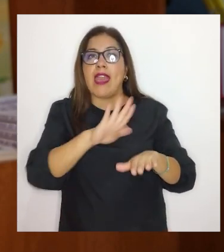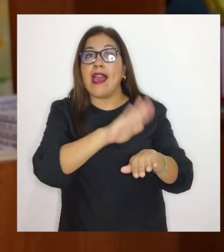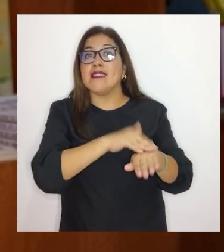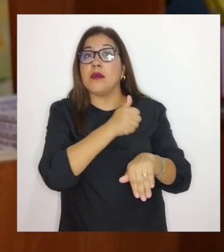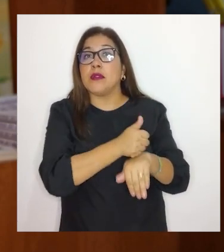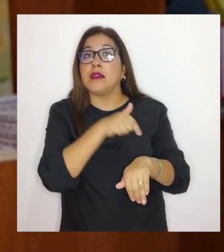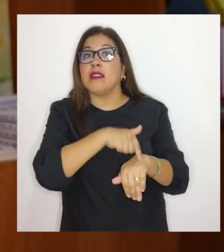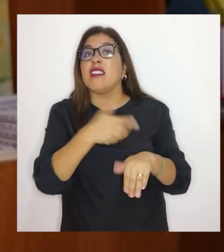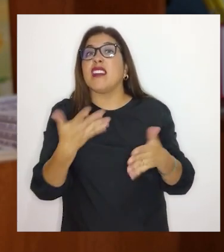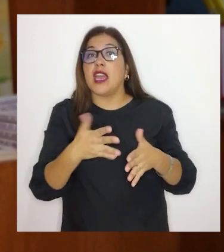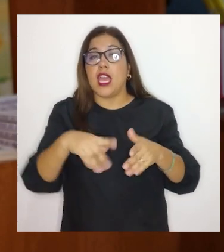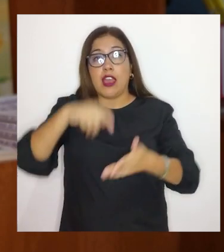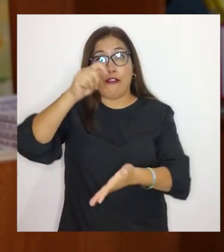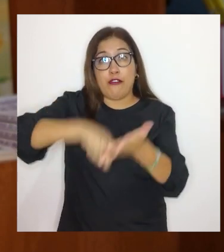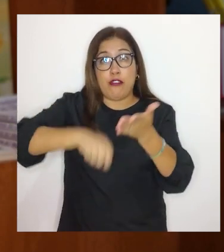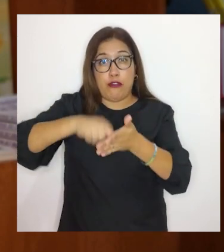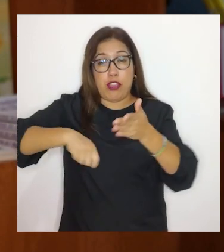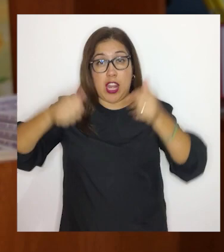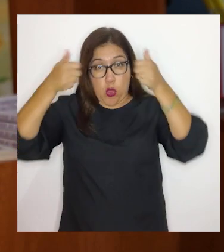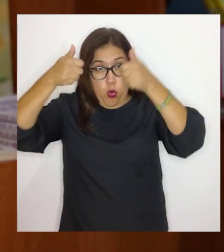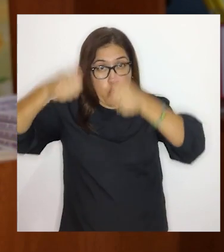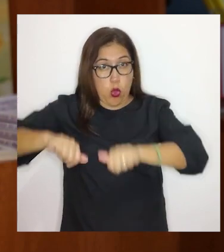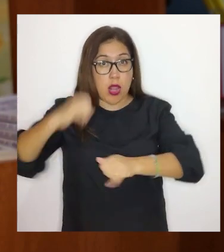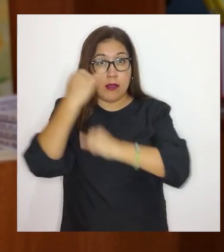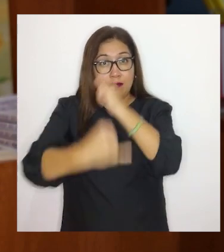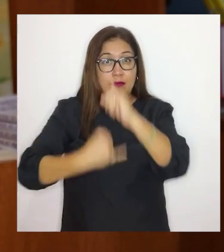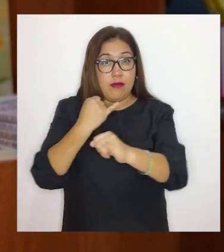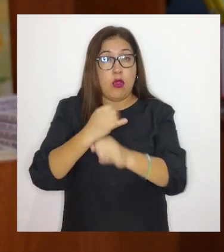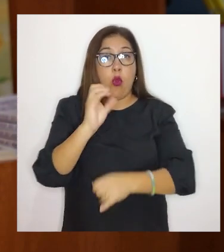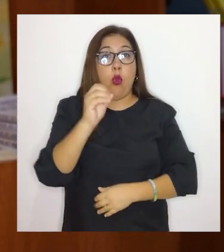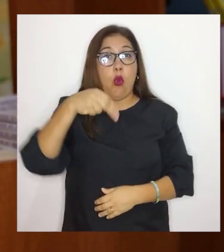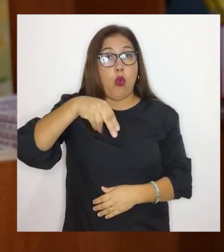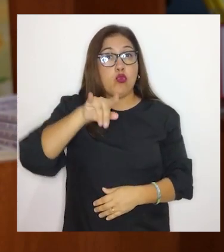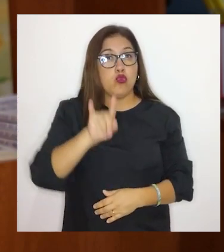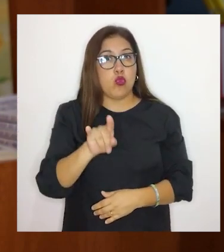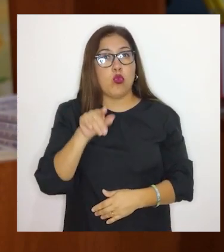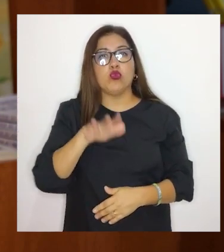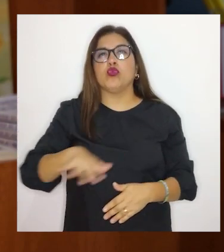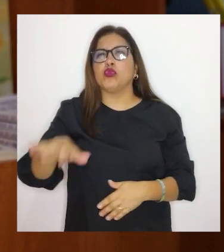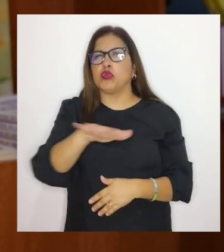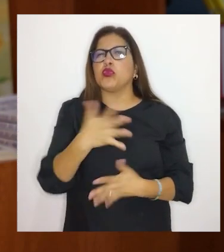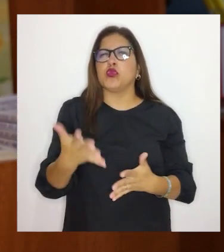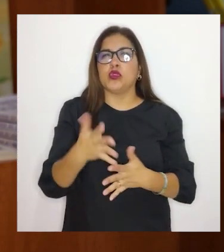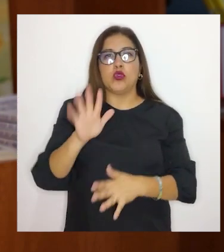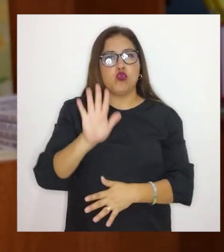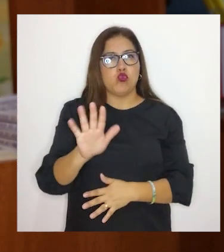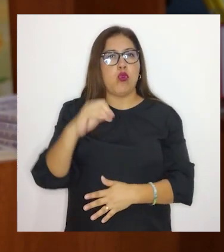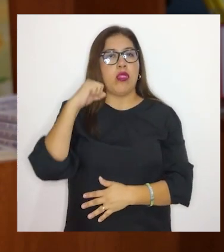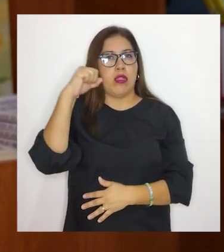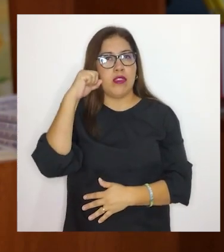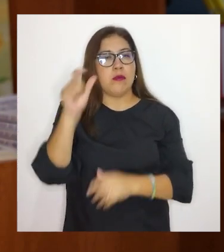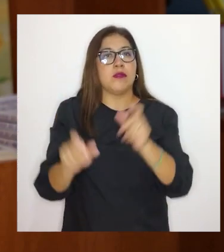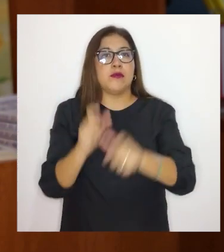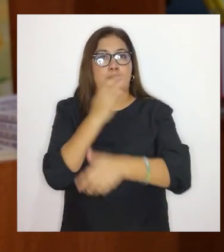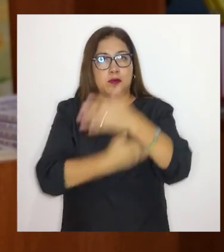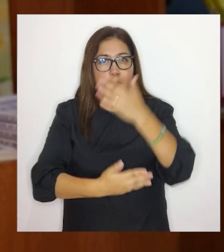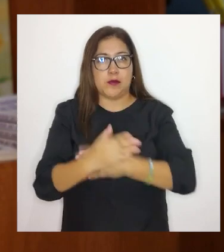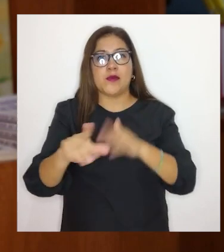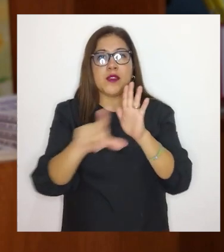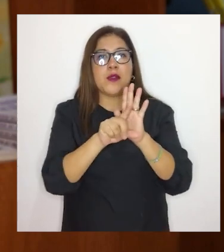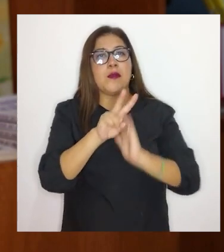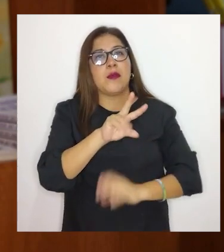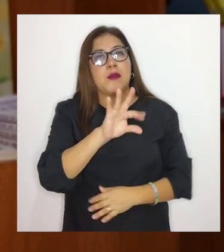establecido en la Convención Internacional ONU sobre los derechos de las personas con discapacidad,